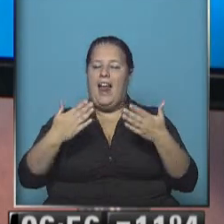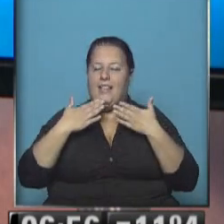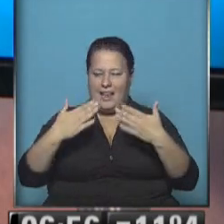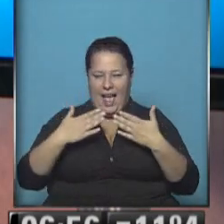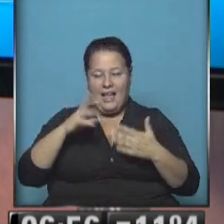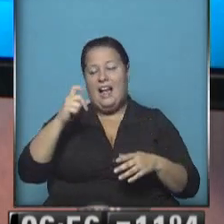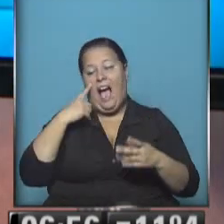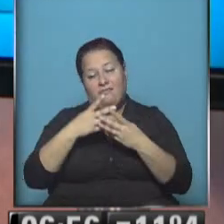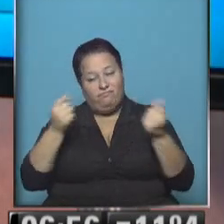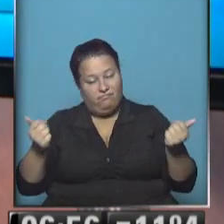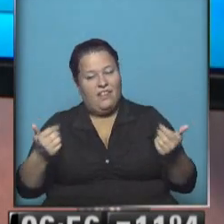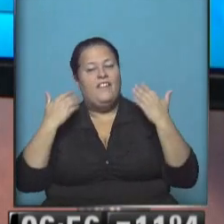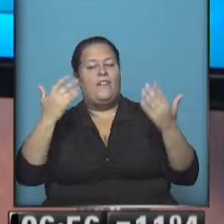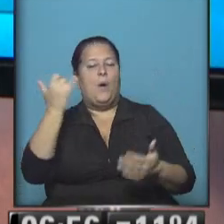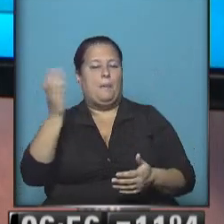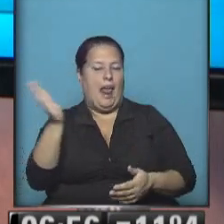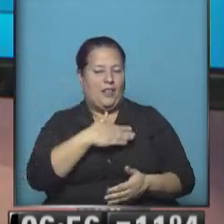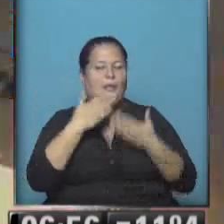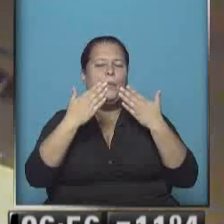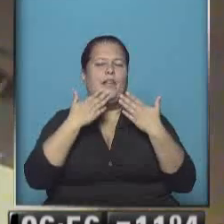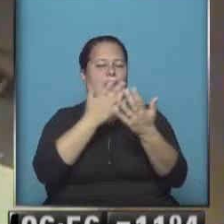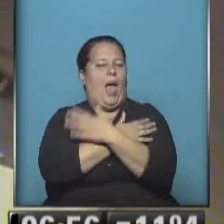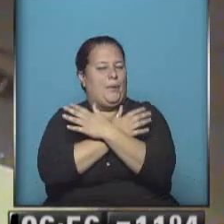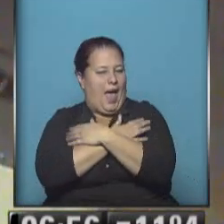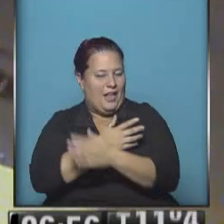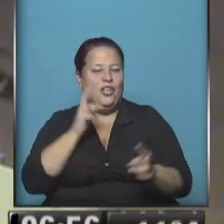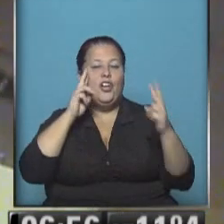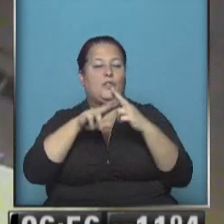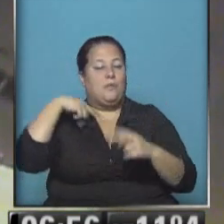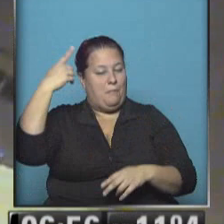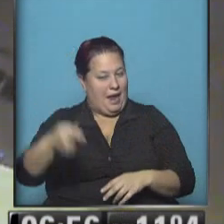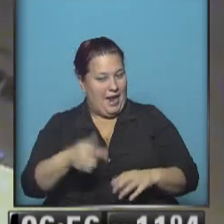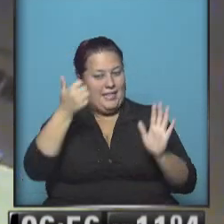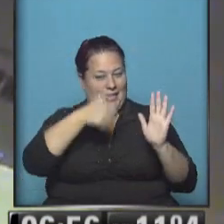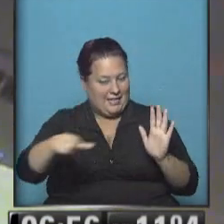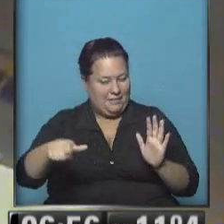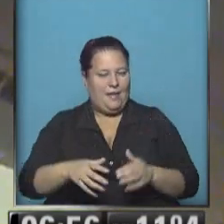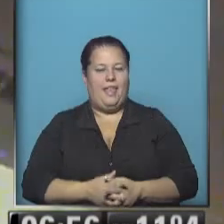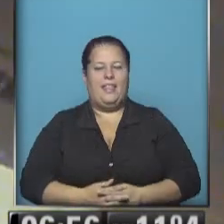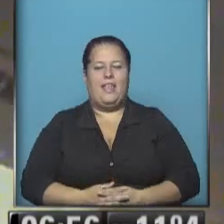gracias, Cari, y nos despedimos. Feliz jueves para todos, besos y abrazos. Los esperamos mañana a 6.30.